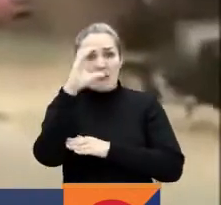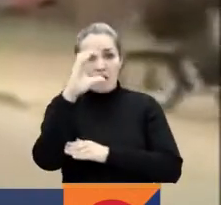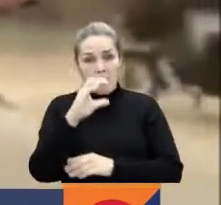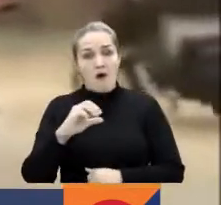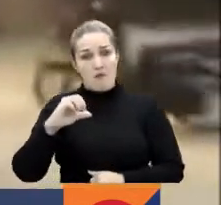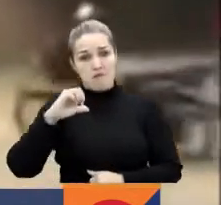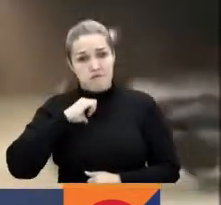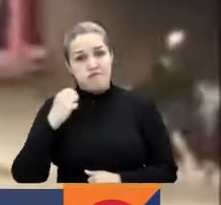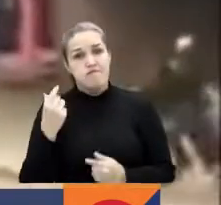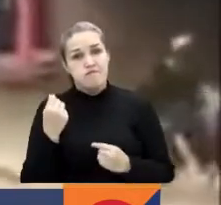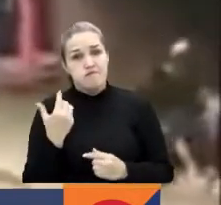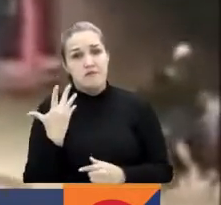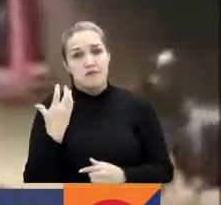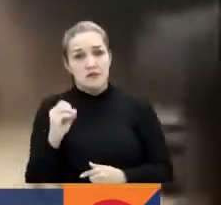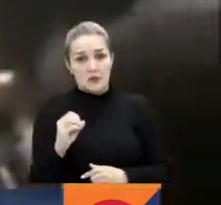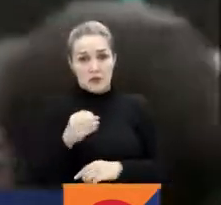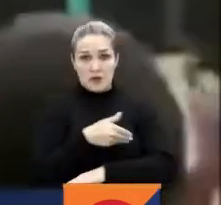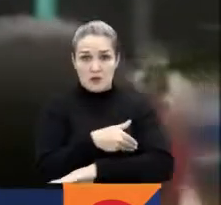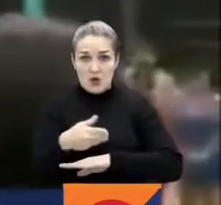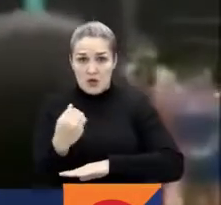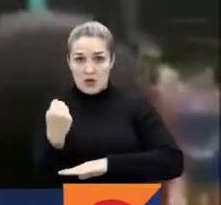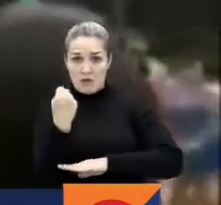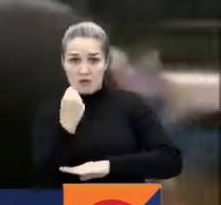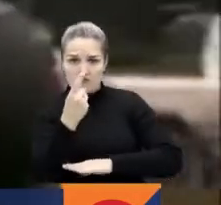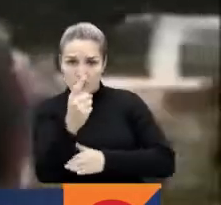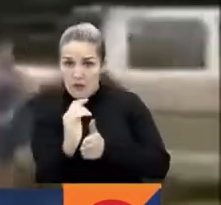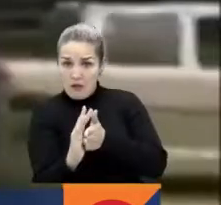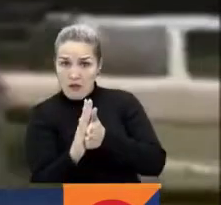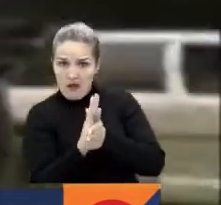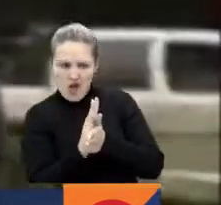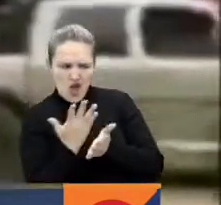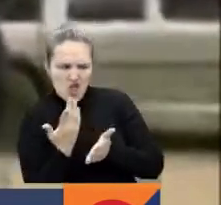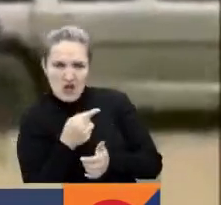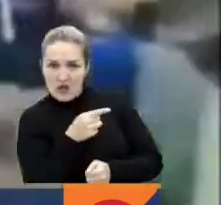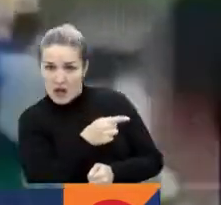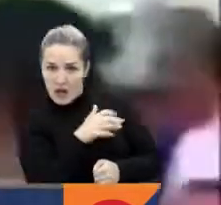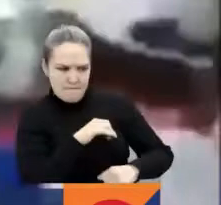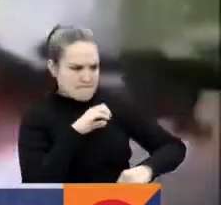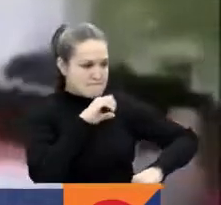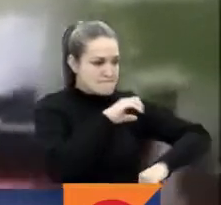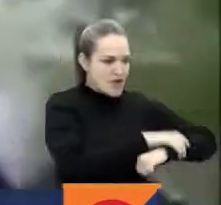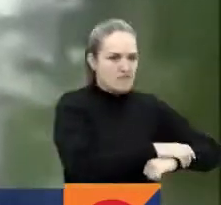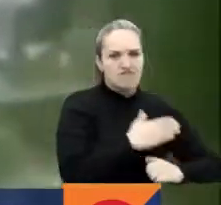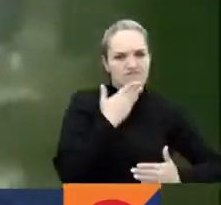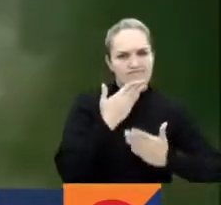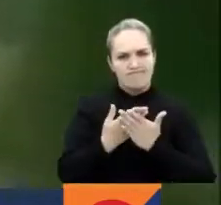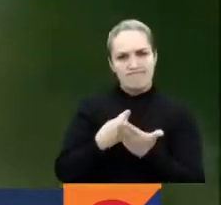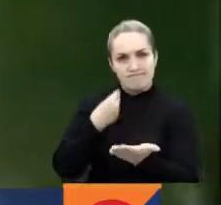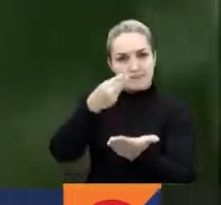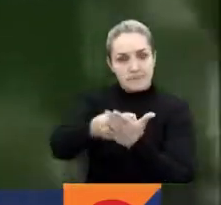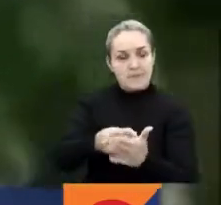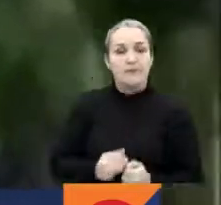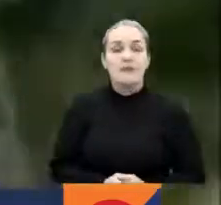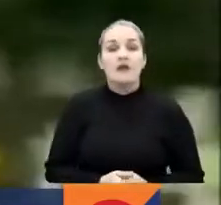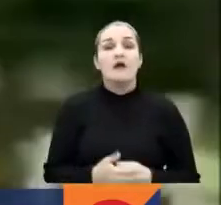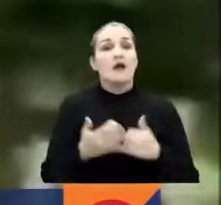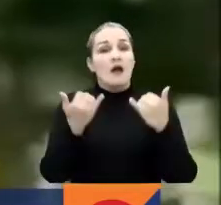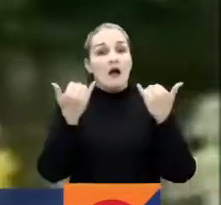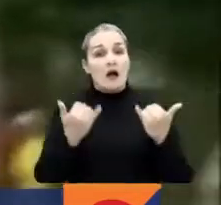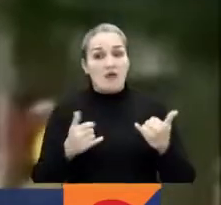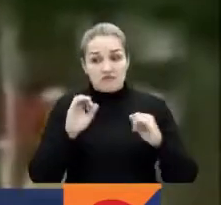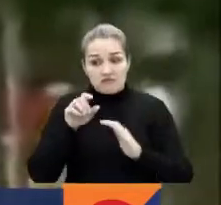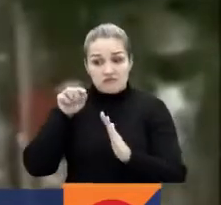50 millones de pesos, tiende información para capturar alias Ramoncito. En esta zona del país han sido asesinados tres